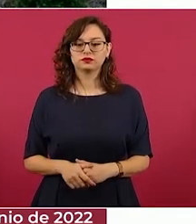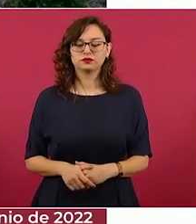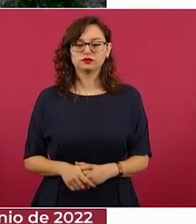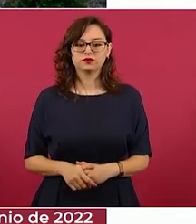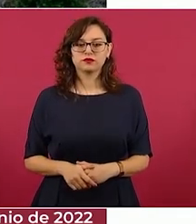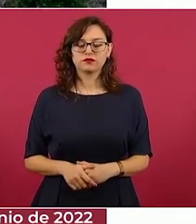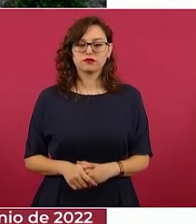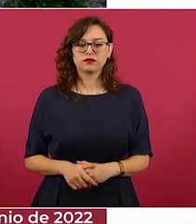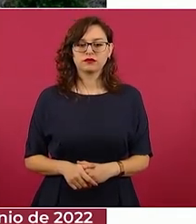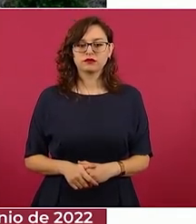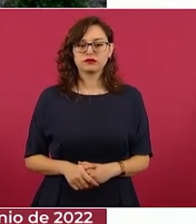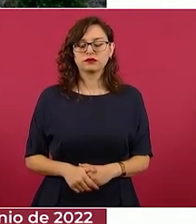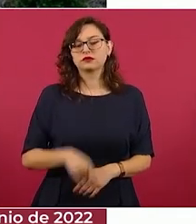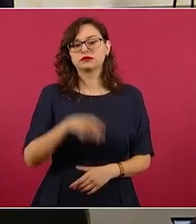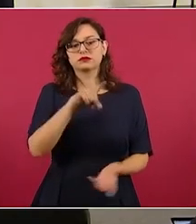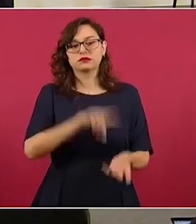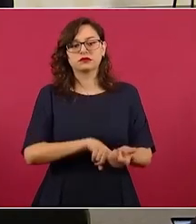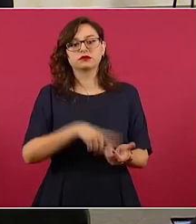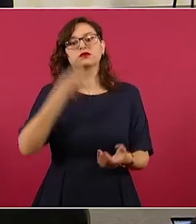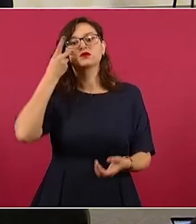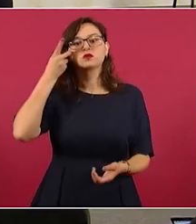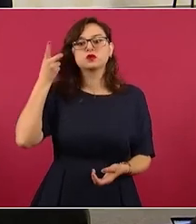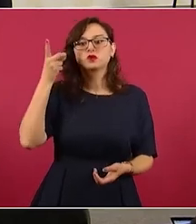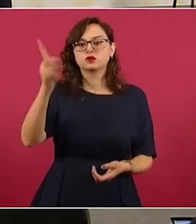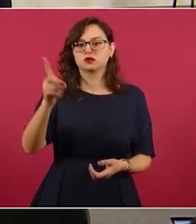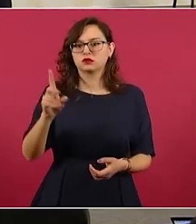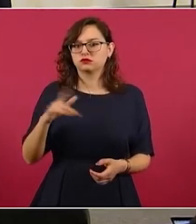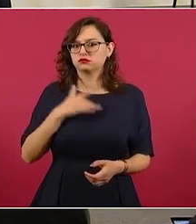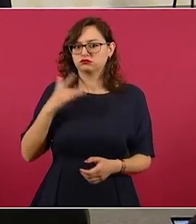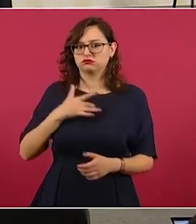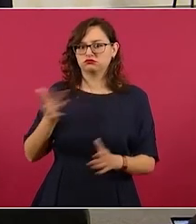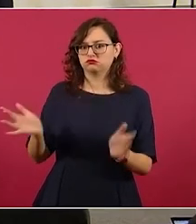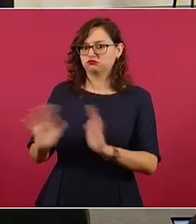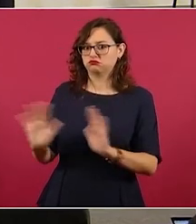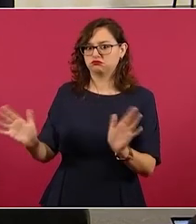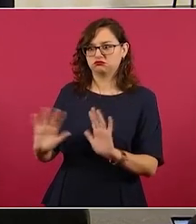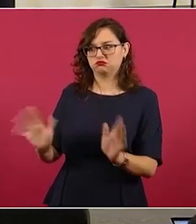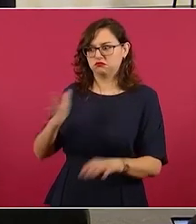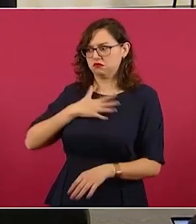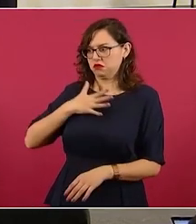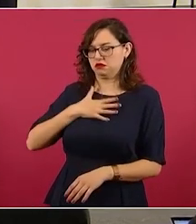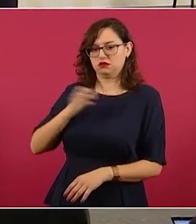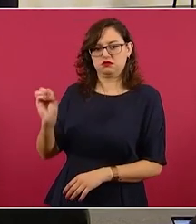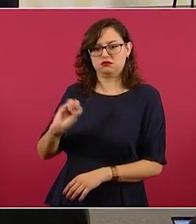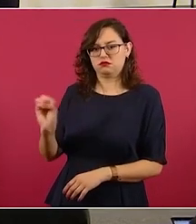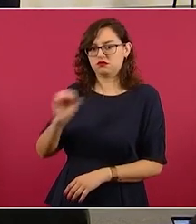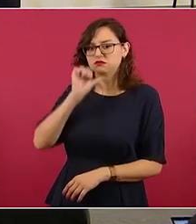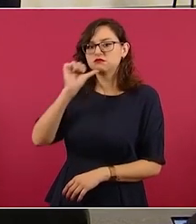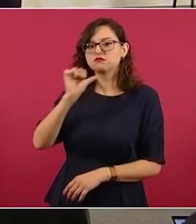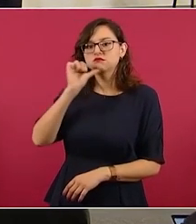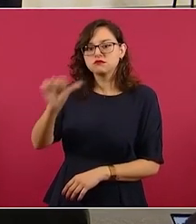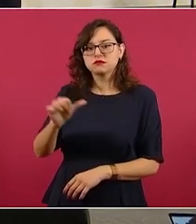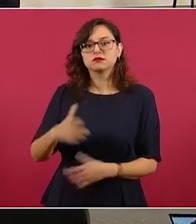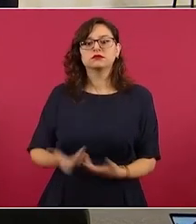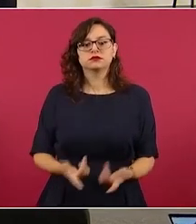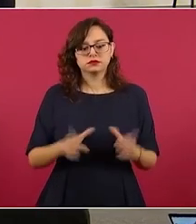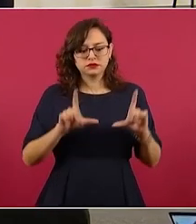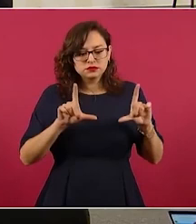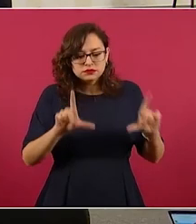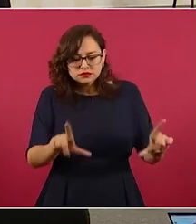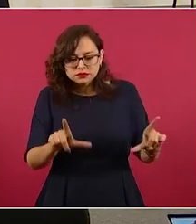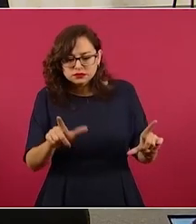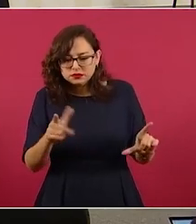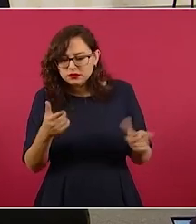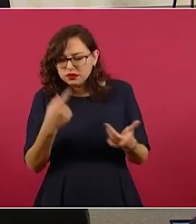indicando el dueño de este vehículo que no le pertenece las placas logos y licencia fueron clonadas